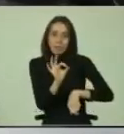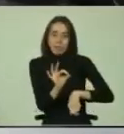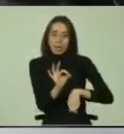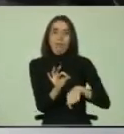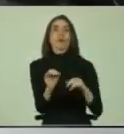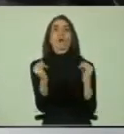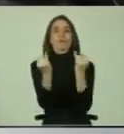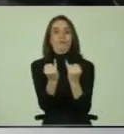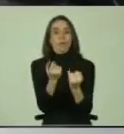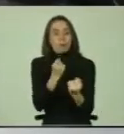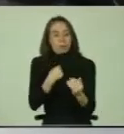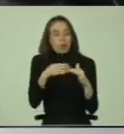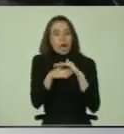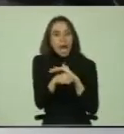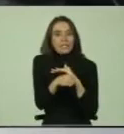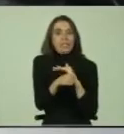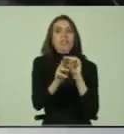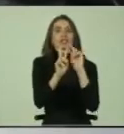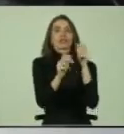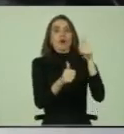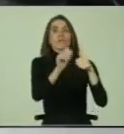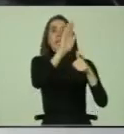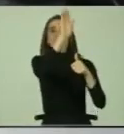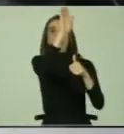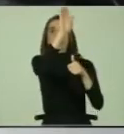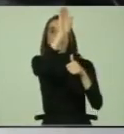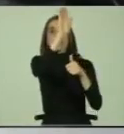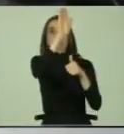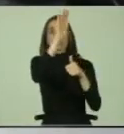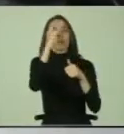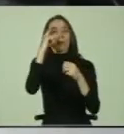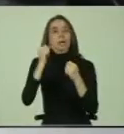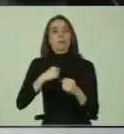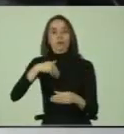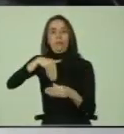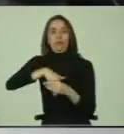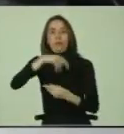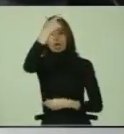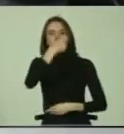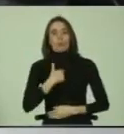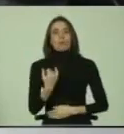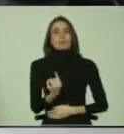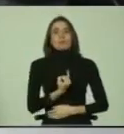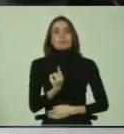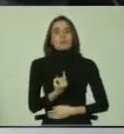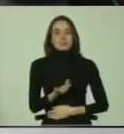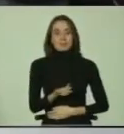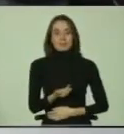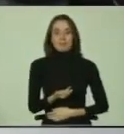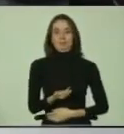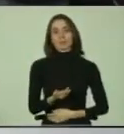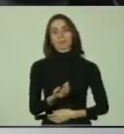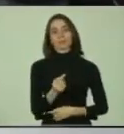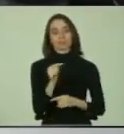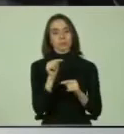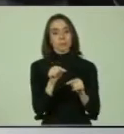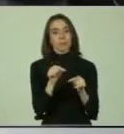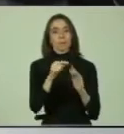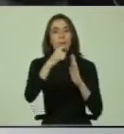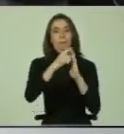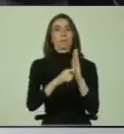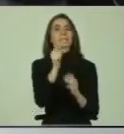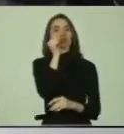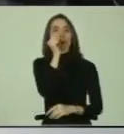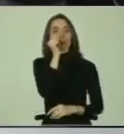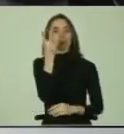formato accesible sobre las candidaturas como requisito para una votación autónoma. Al respecto, en el mes de